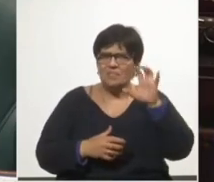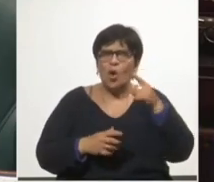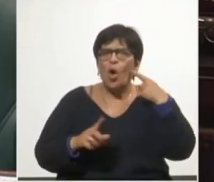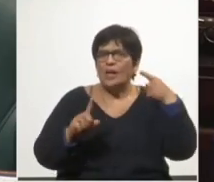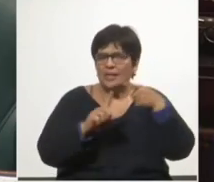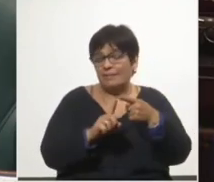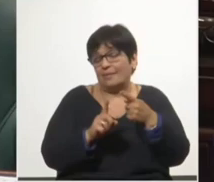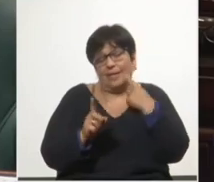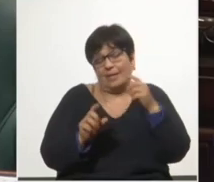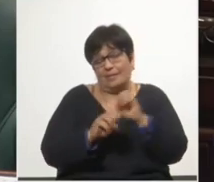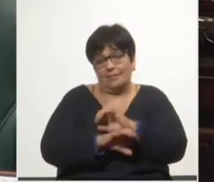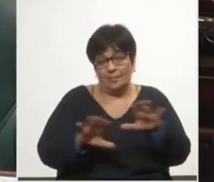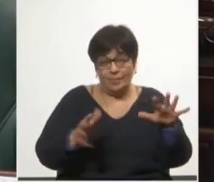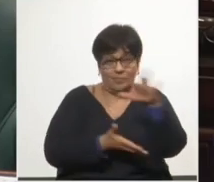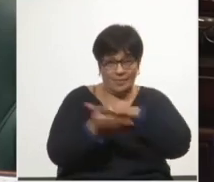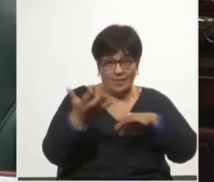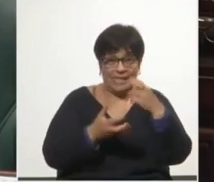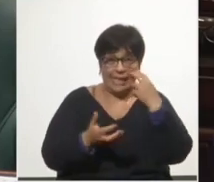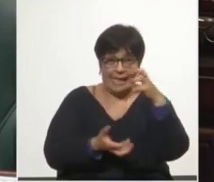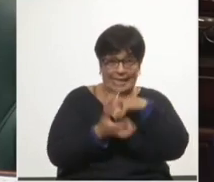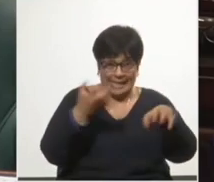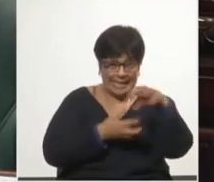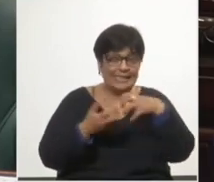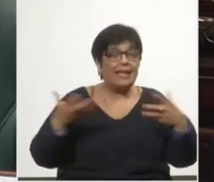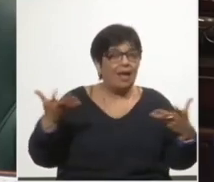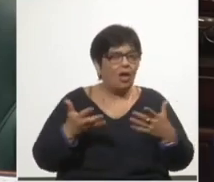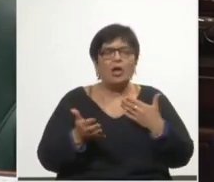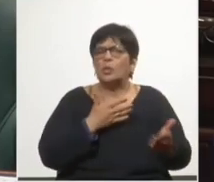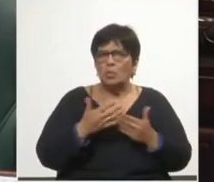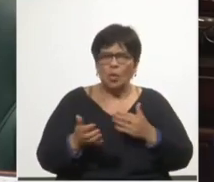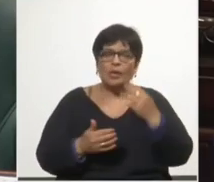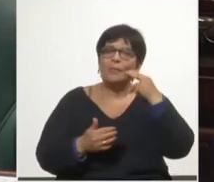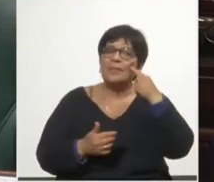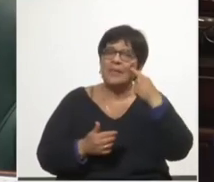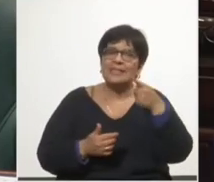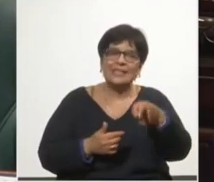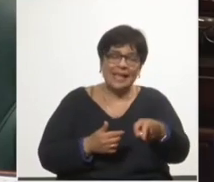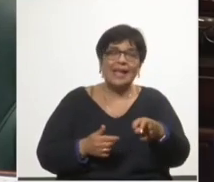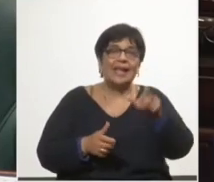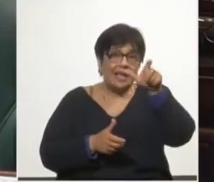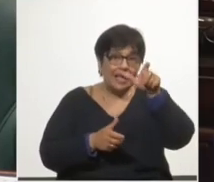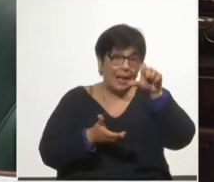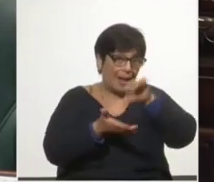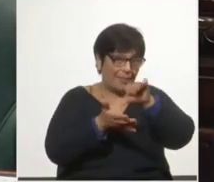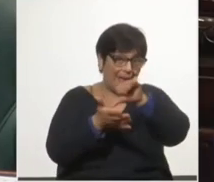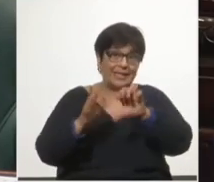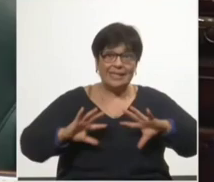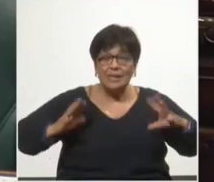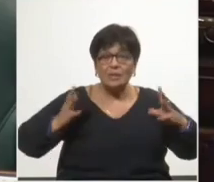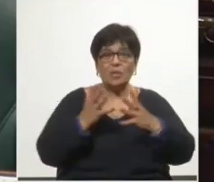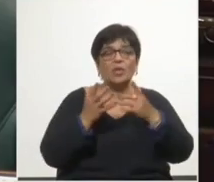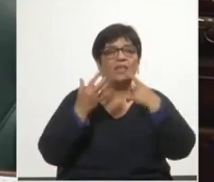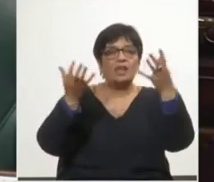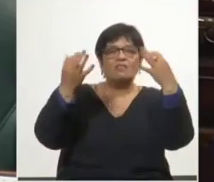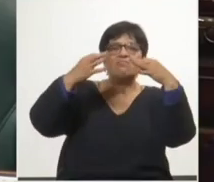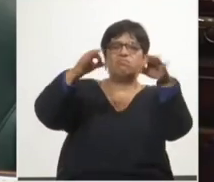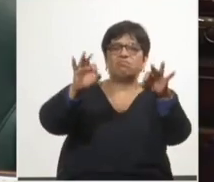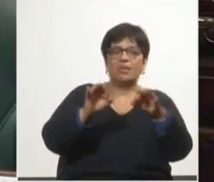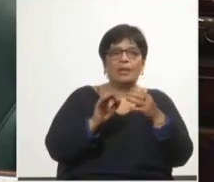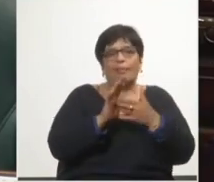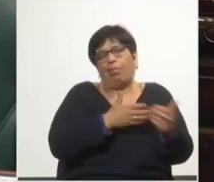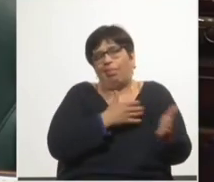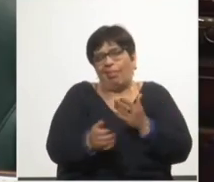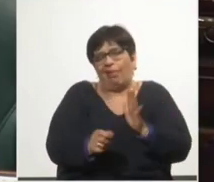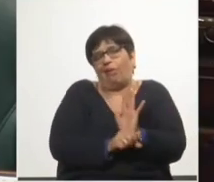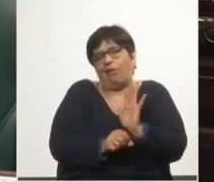eran inapropiadas para la situación de crisis, aún sin considerar que los países en el mundo les dieron vacaciones a sus